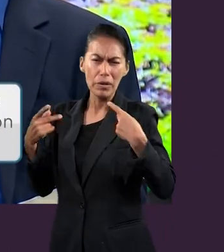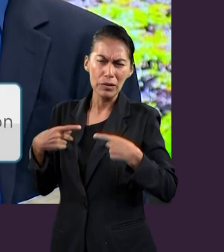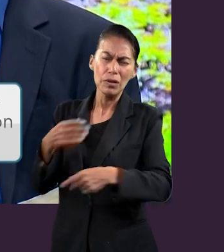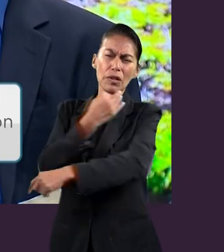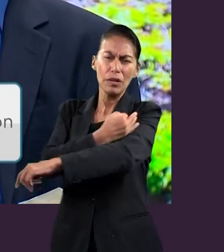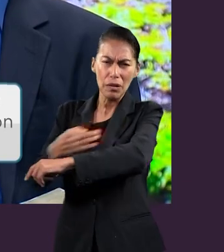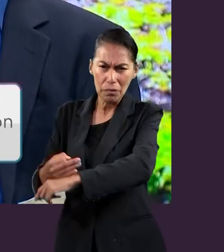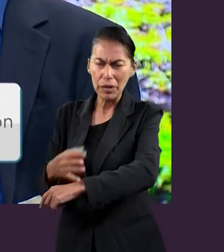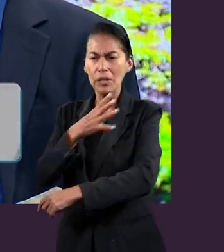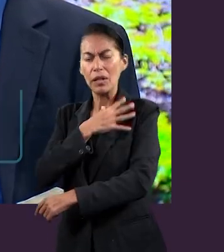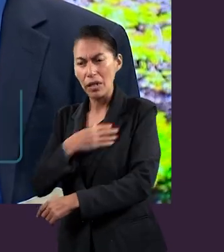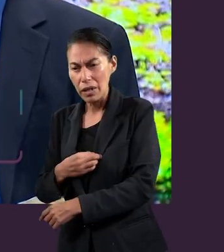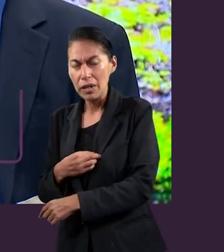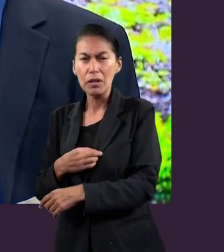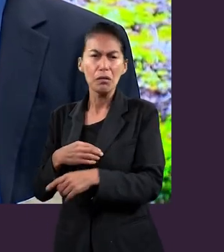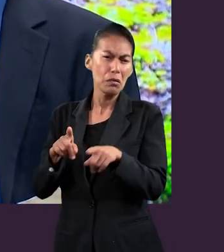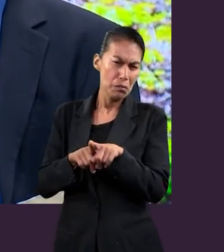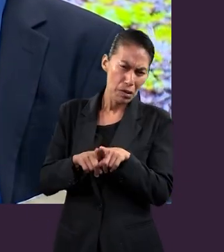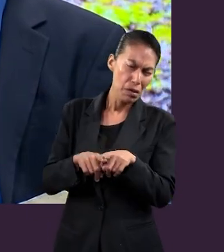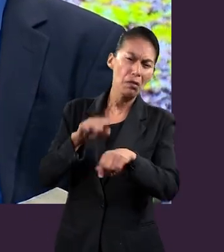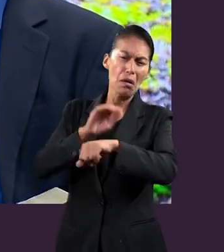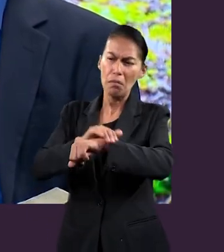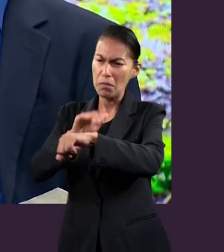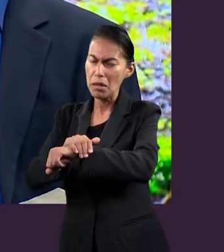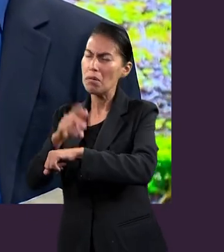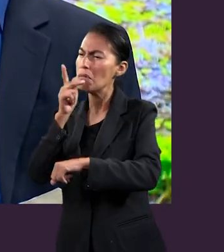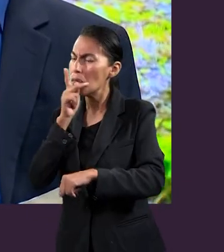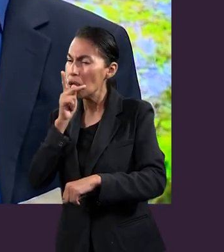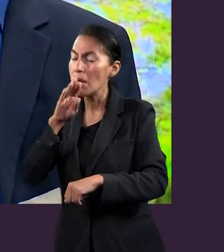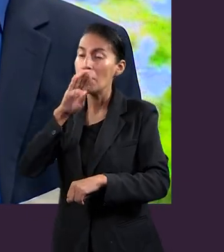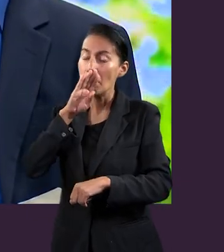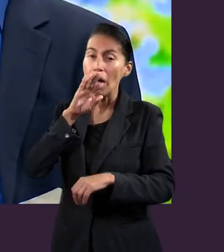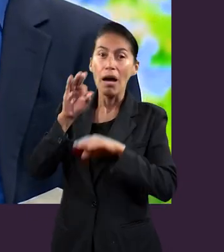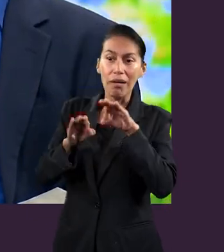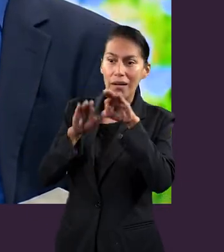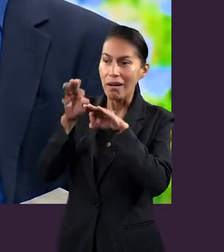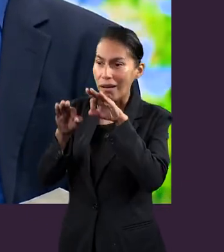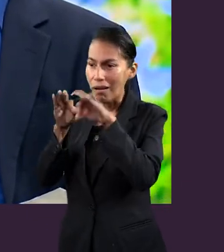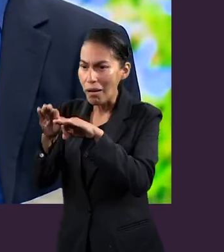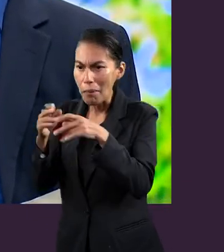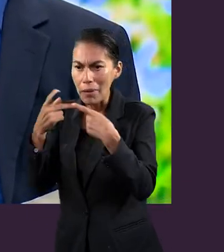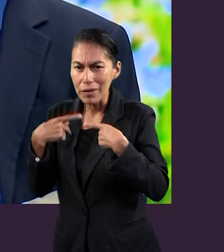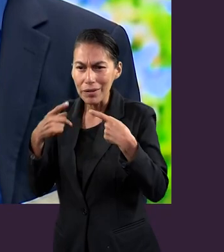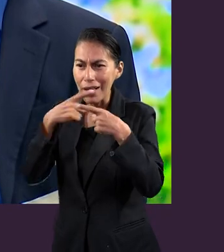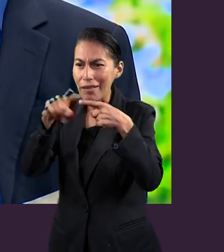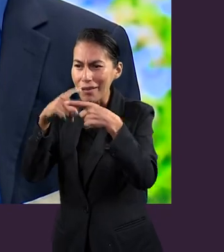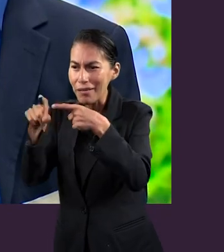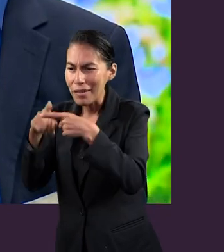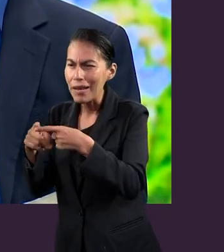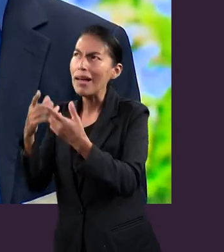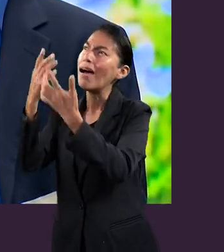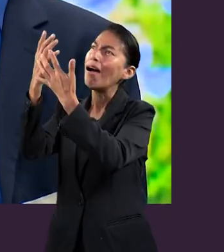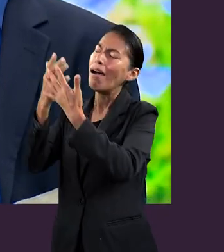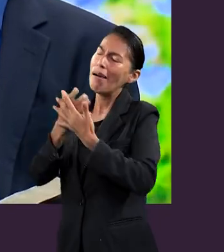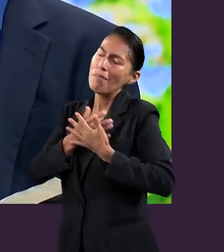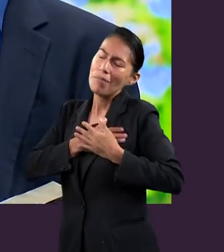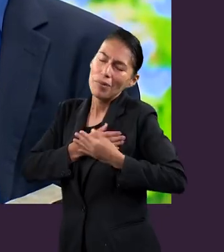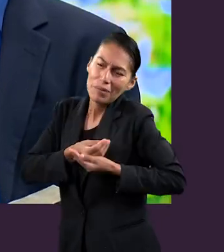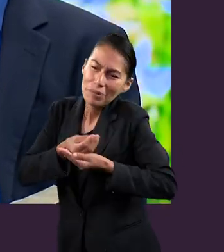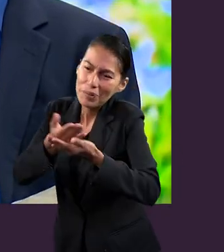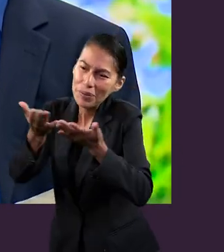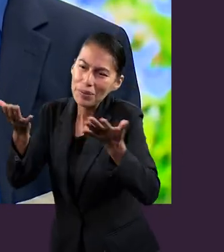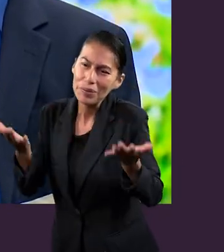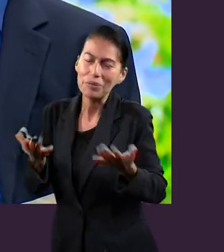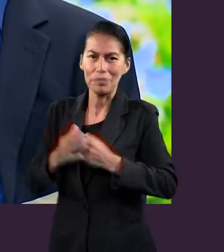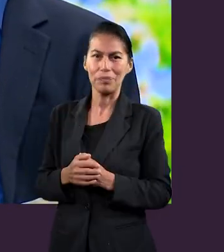en el trato hacia la esposa, en el trato hacia los hijos, en el trato hacia los padres, en el trato a todos nuestros hermanos en la iglesia y a la